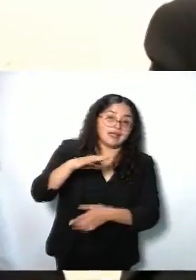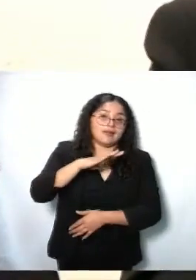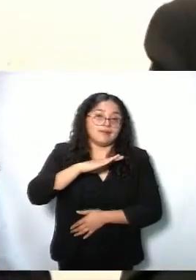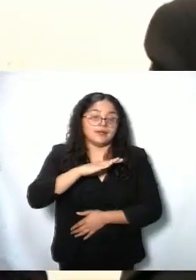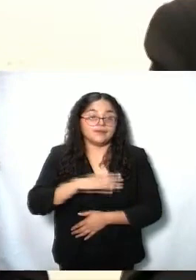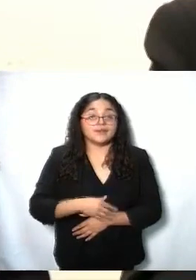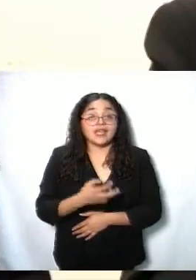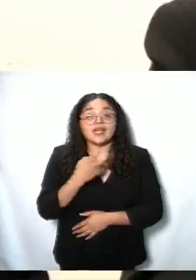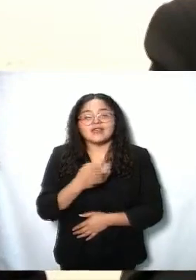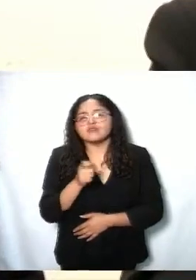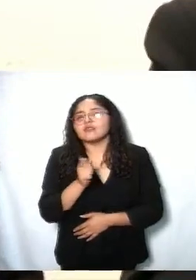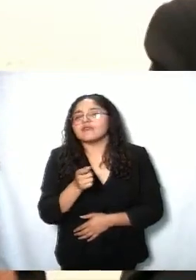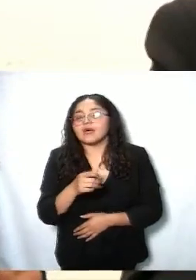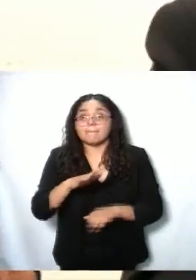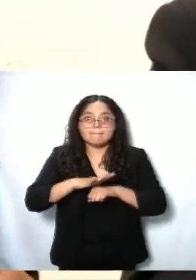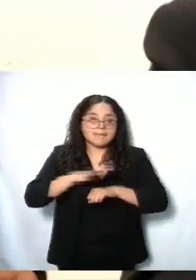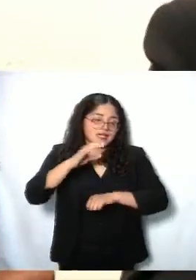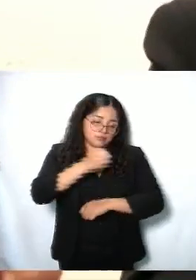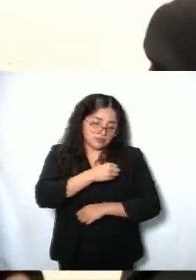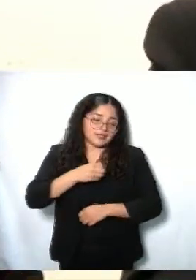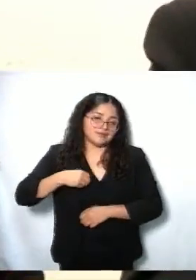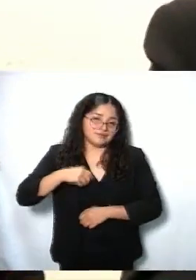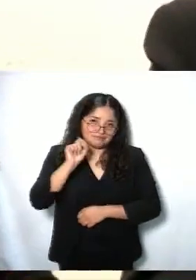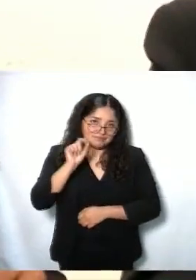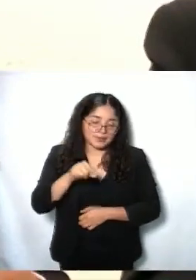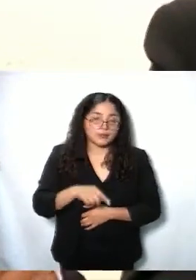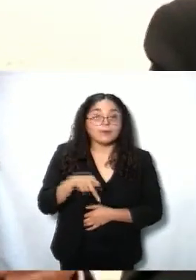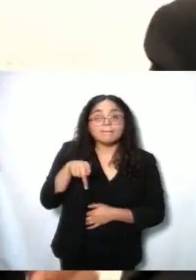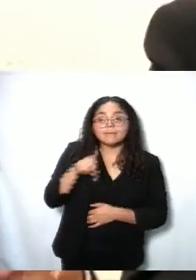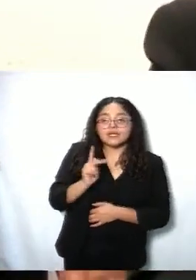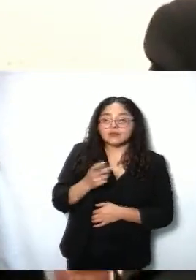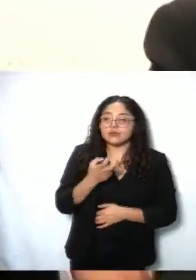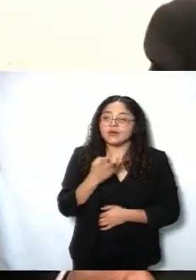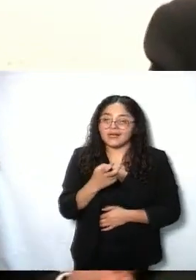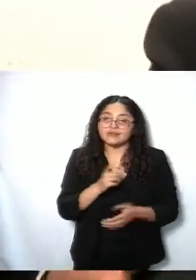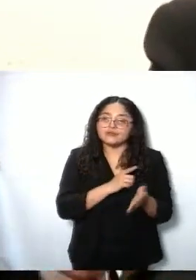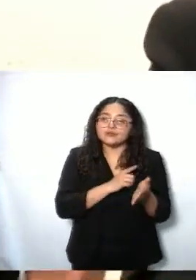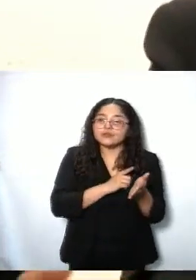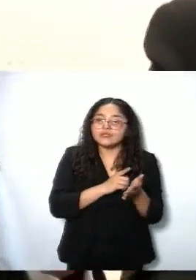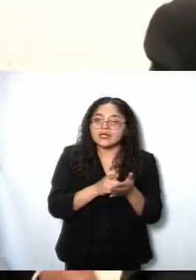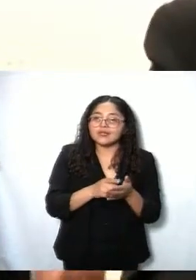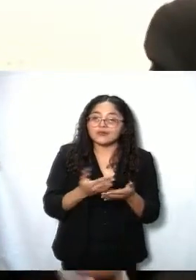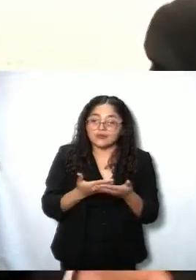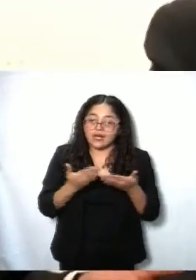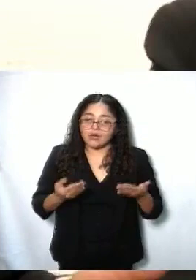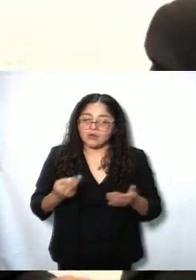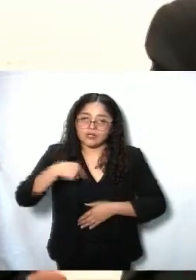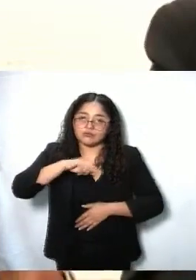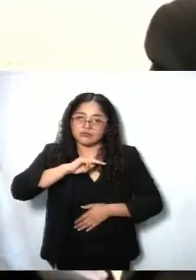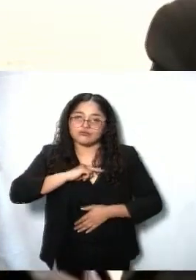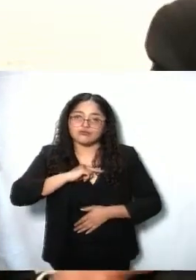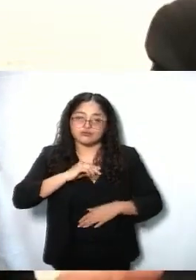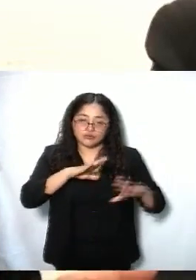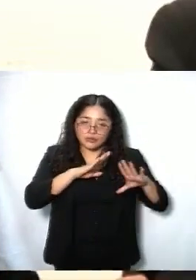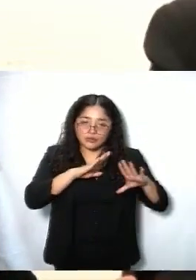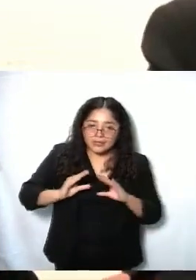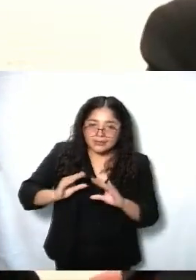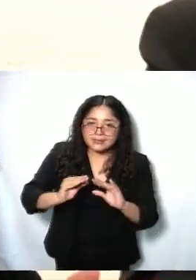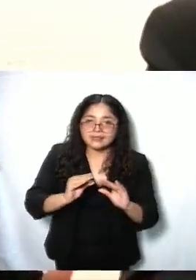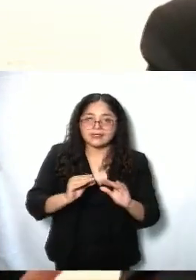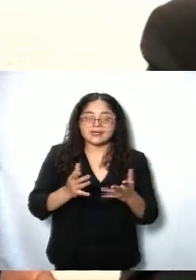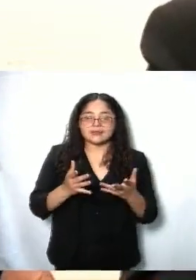también tener muchas obligaciones, pero finalmente estos derechos que hoy estamos tutelando, que hoy estamos